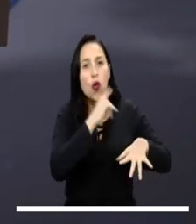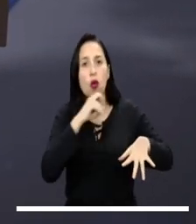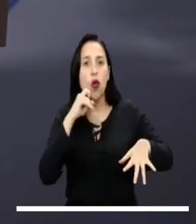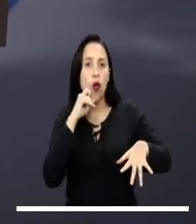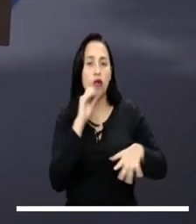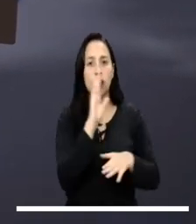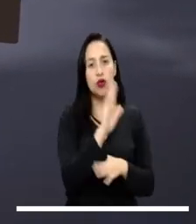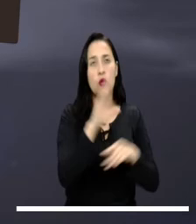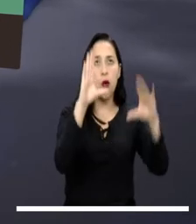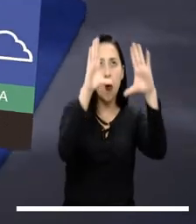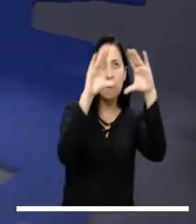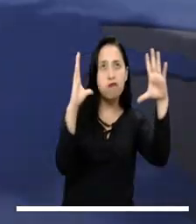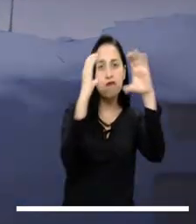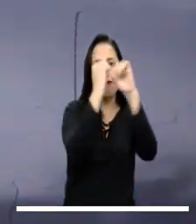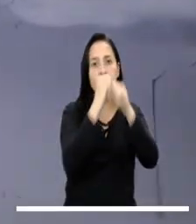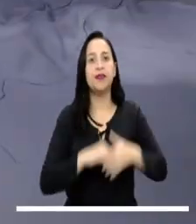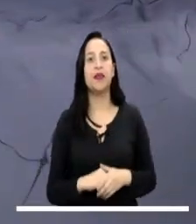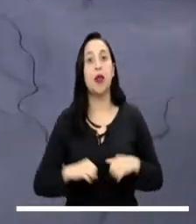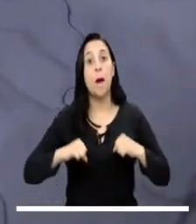tiempo seco.